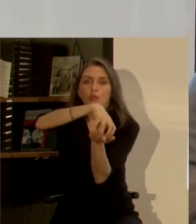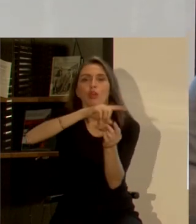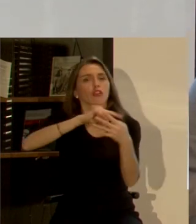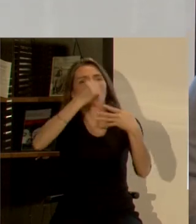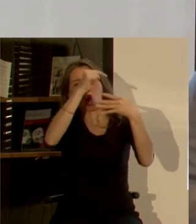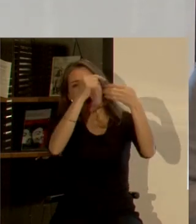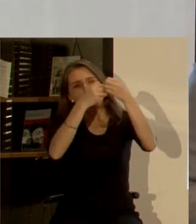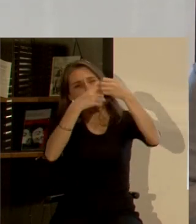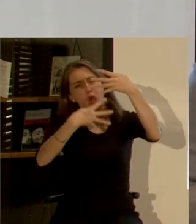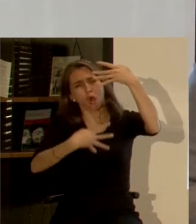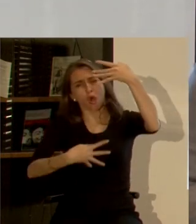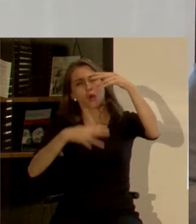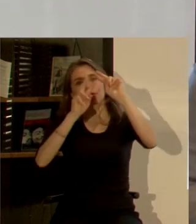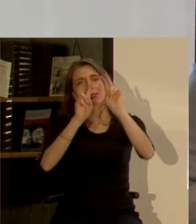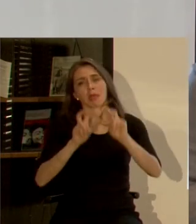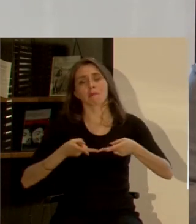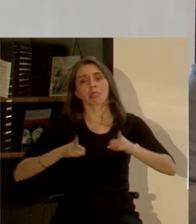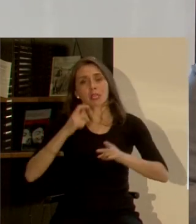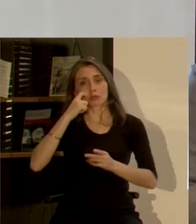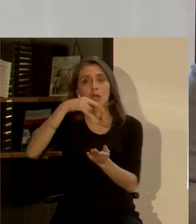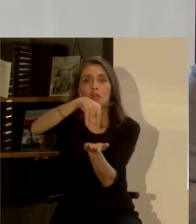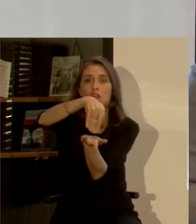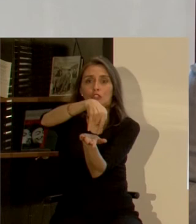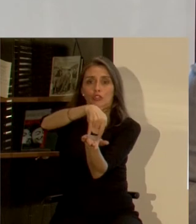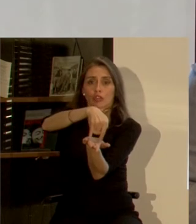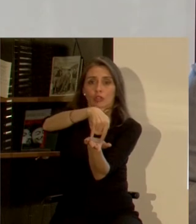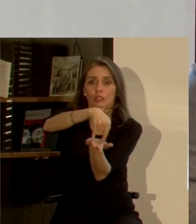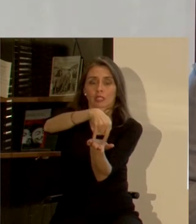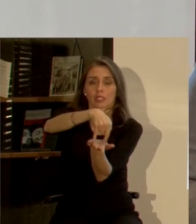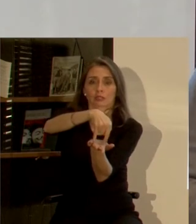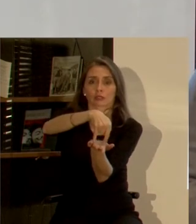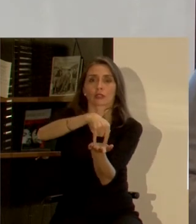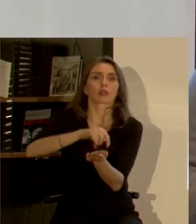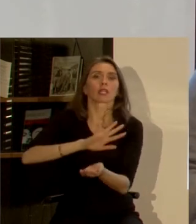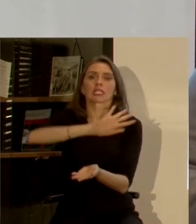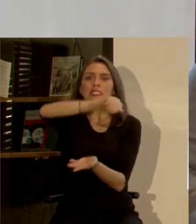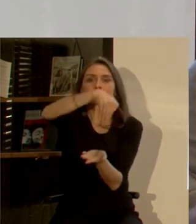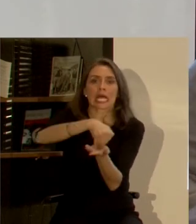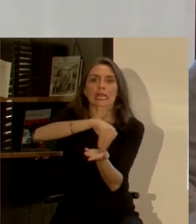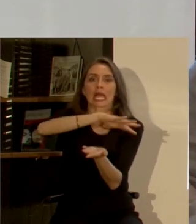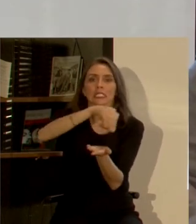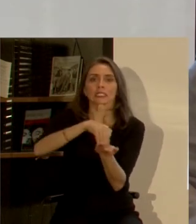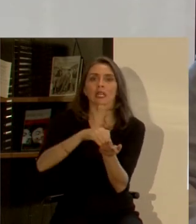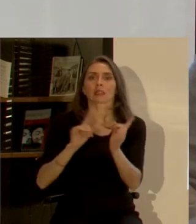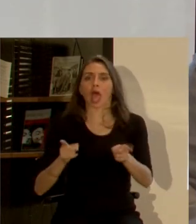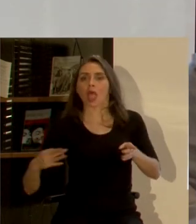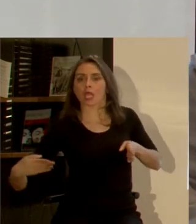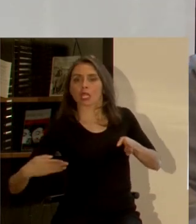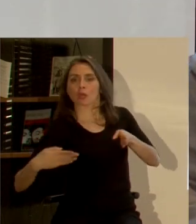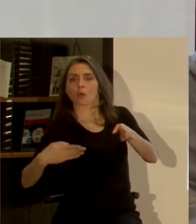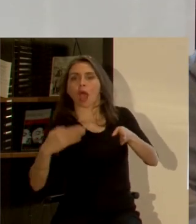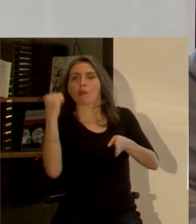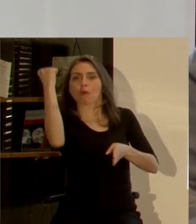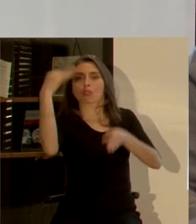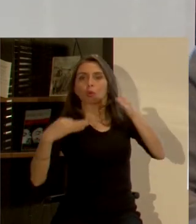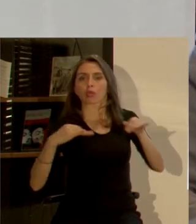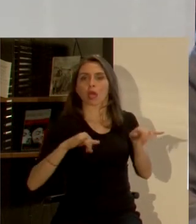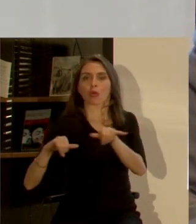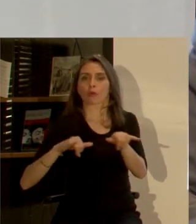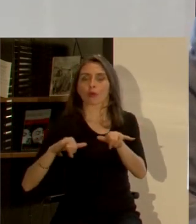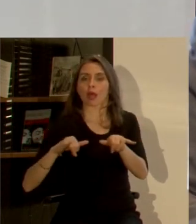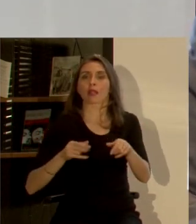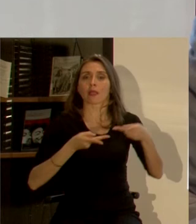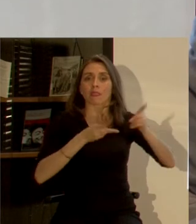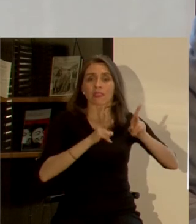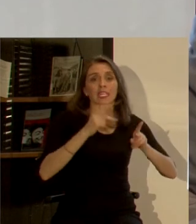temas de derechos humanos el congreso es muchas veces central y va a la par que lo que puede hacer es poder judicial por ejemplo los derechos